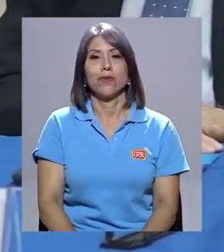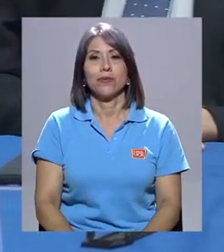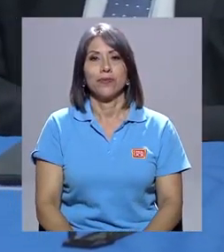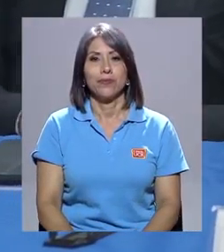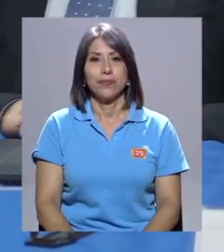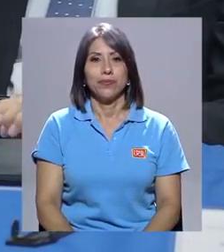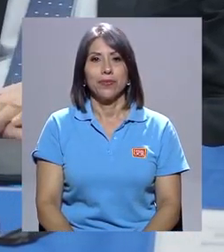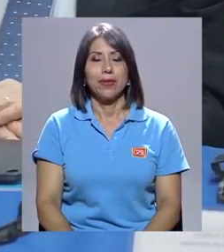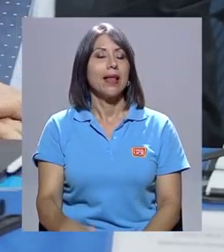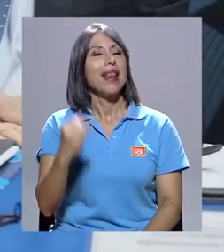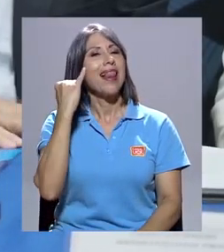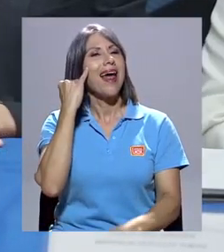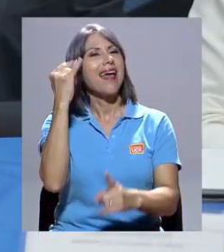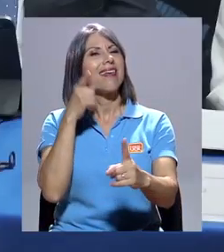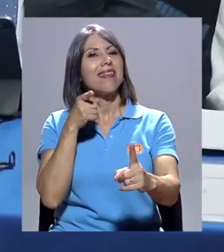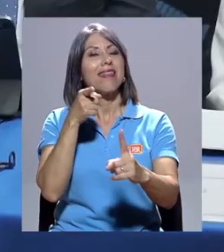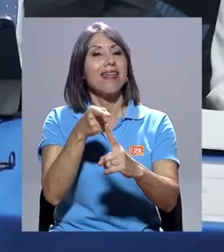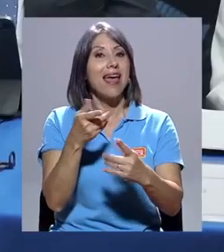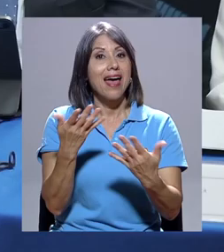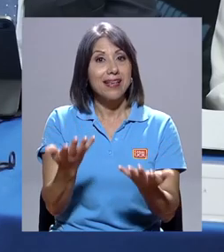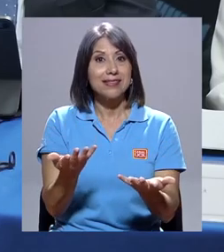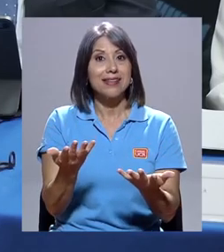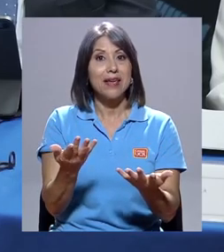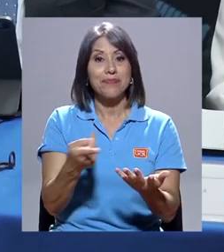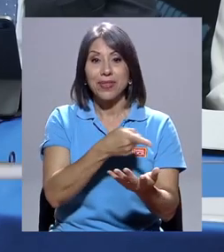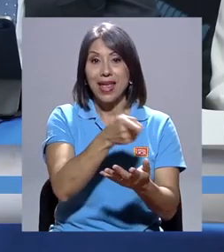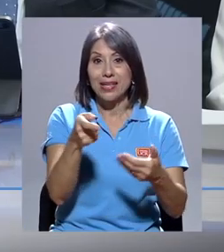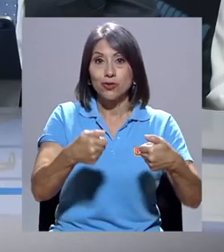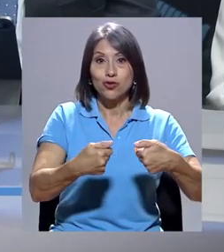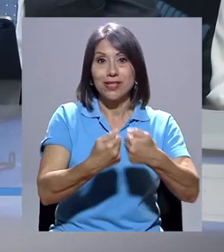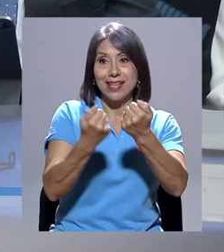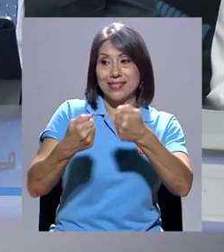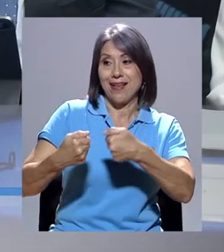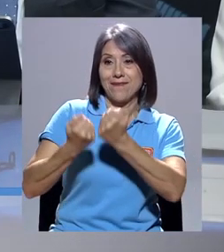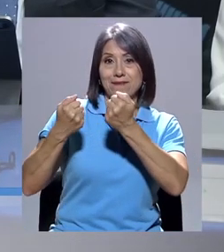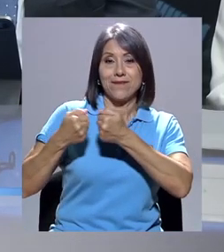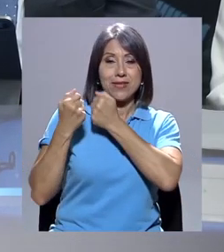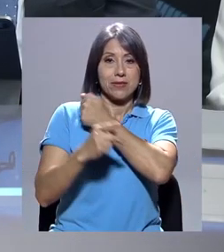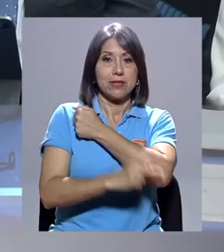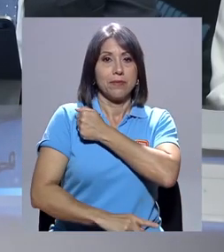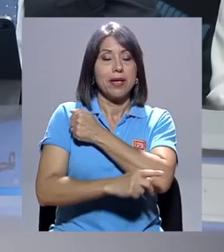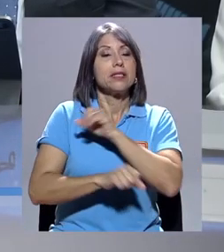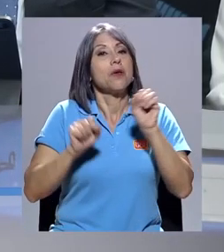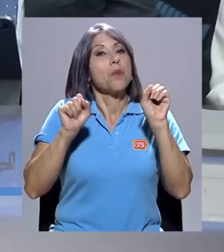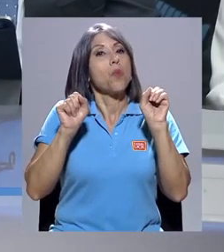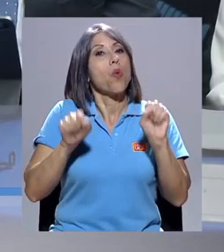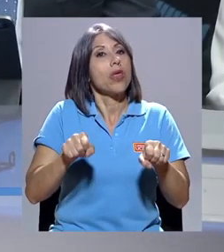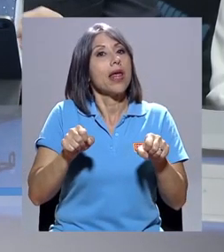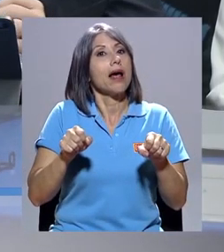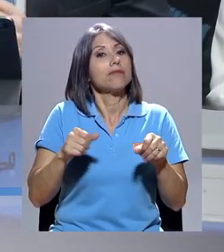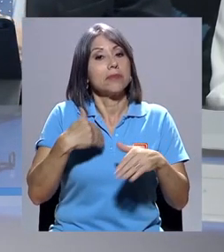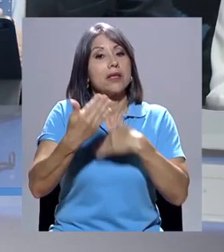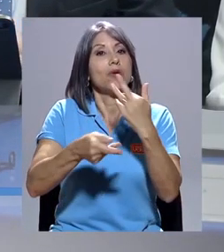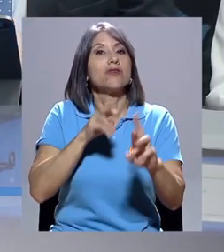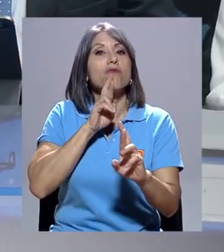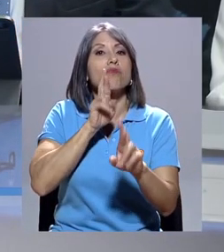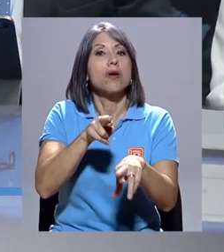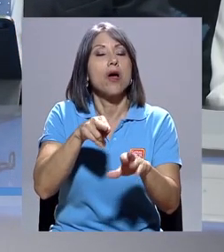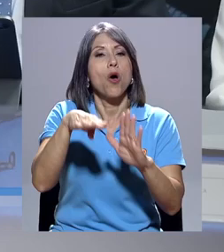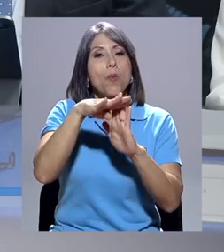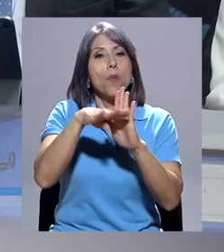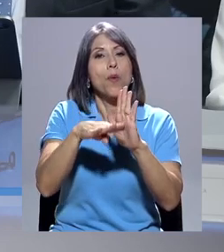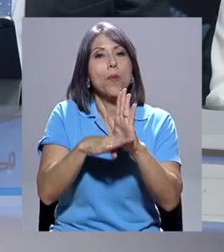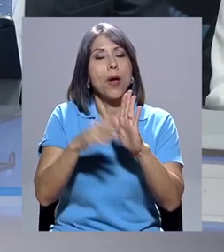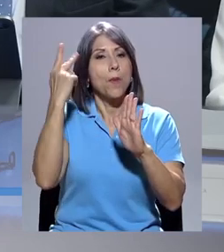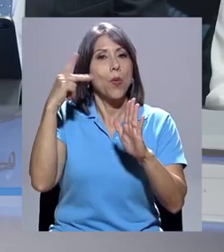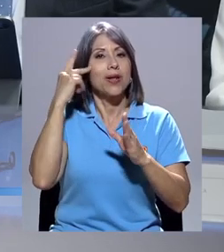Y la idea es que estos desafíos que tiene el país pudieran derivar en políticas públicas, que las universidades